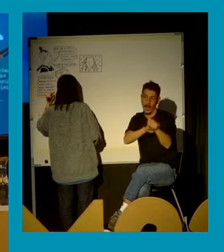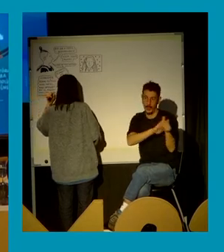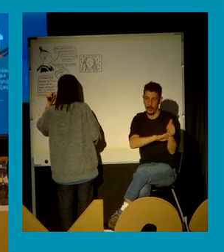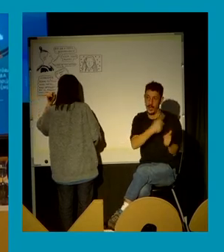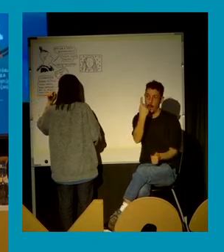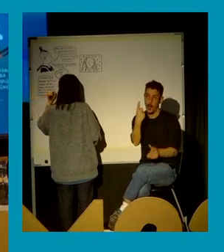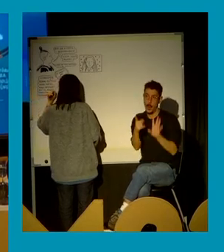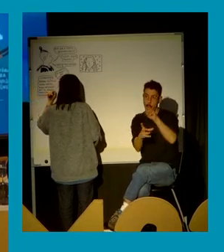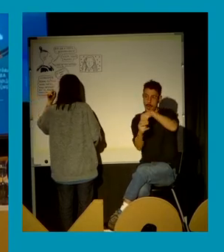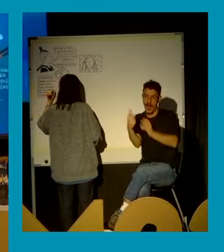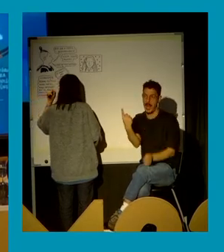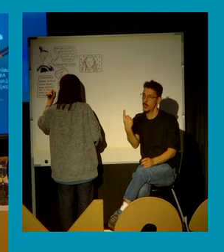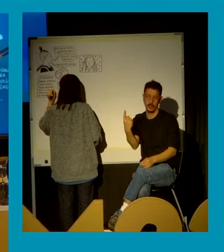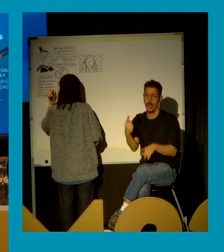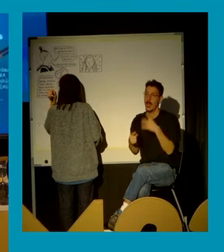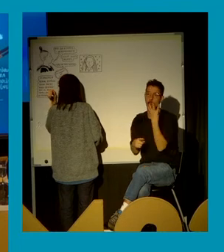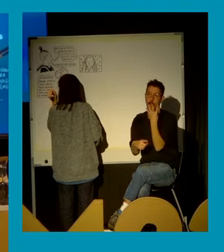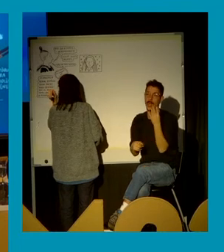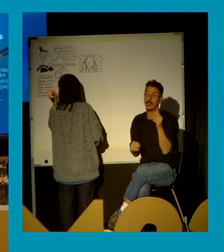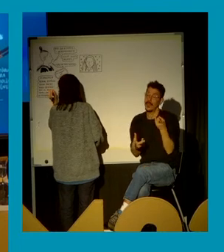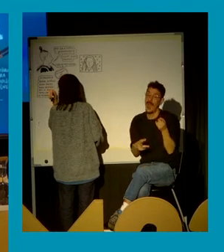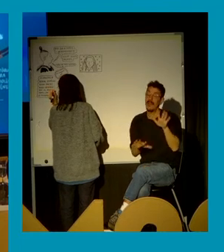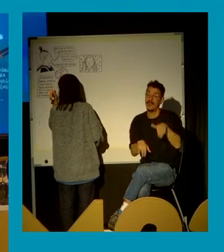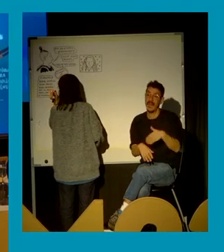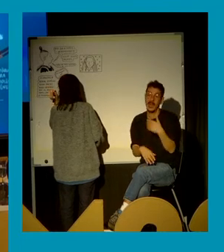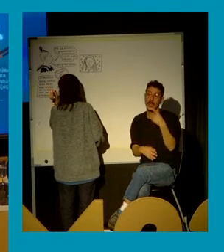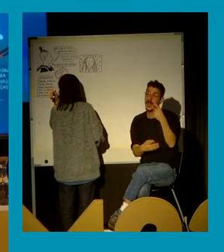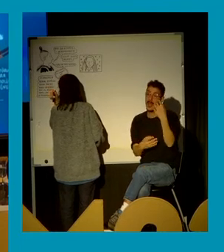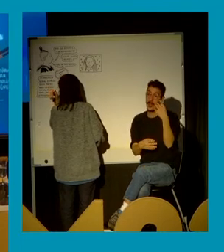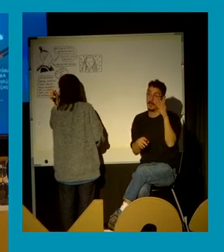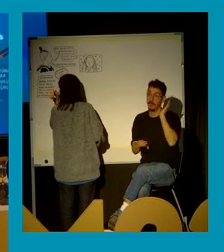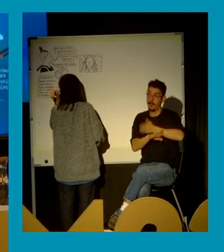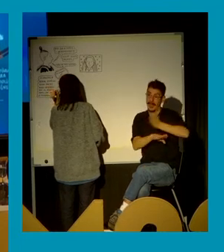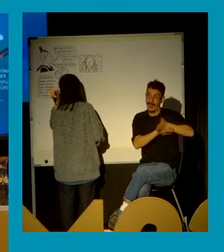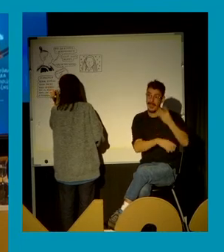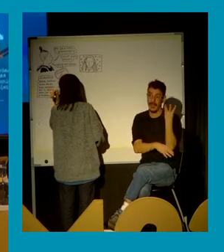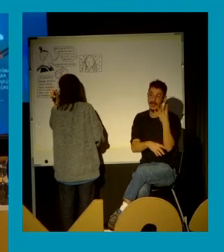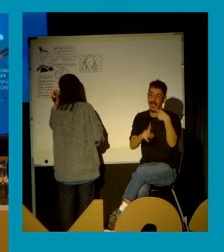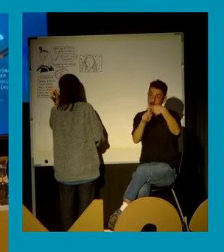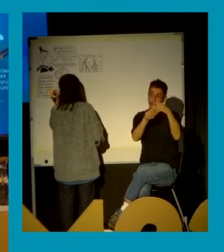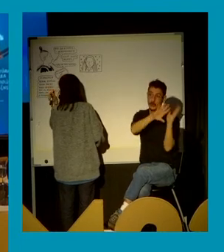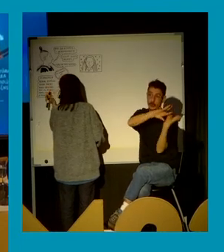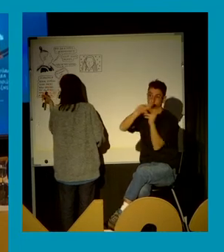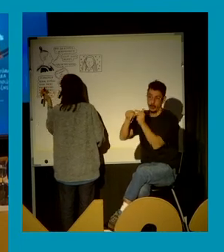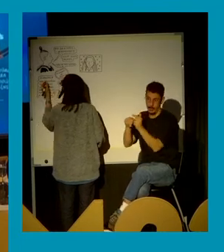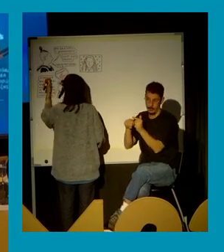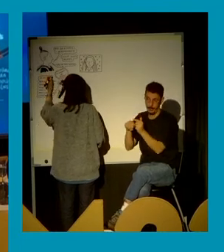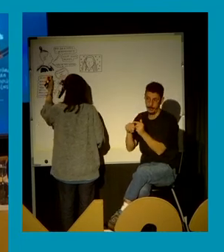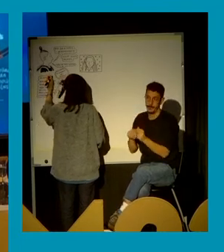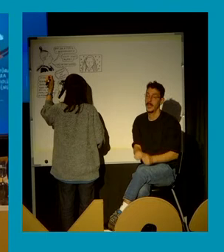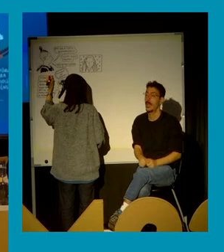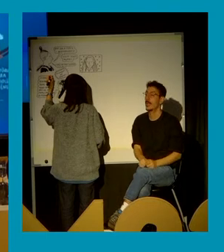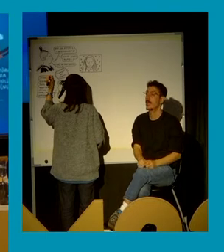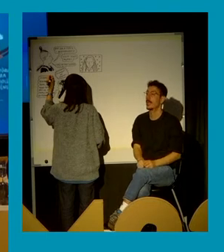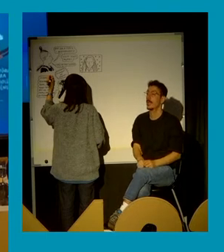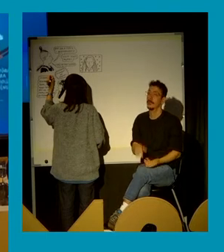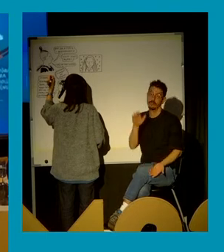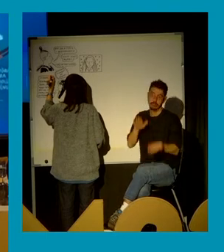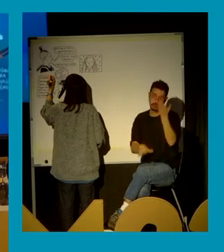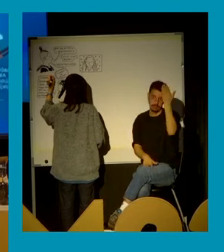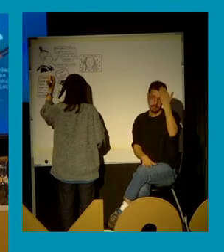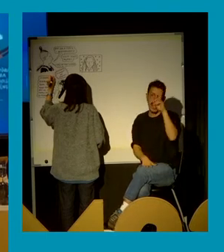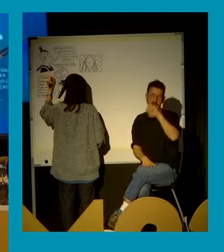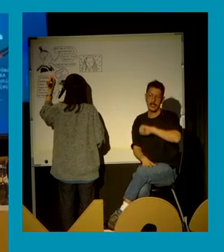Que las penas suben muchísimo, de una a un caso cinco o en el caso de Arandina tres. En el caso de Arandina, entonces,